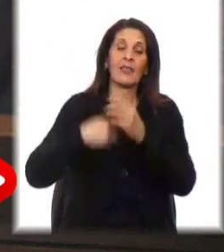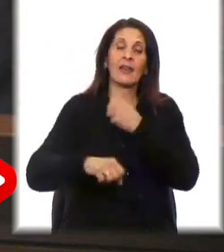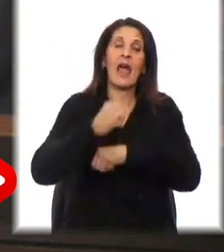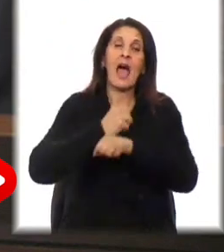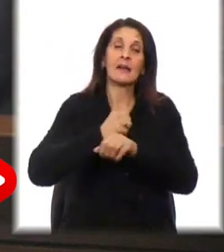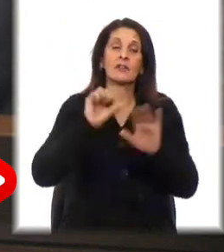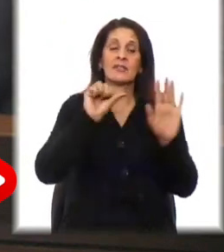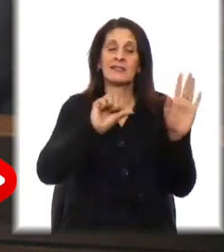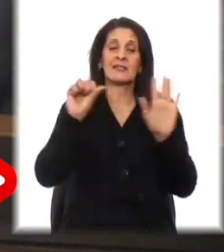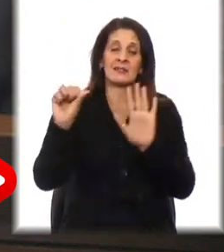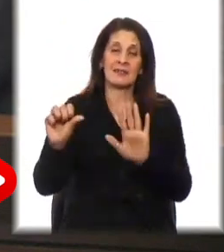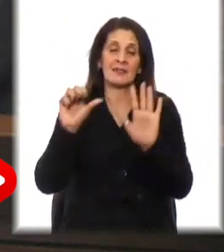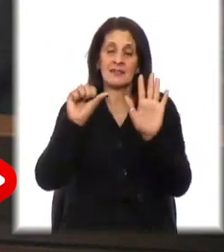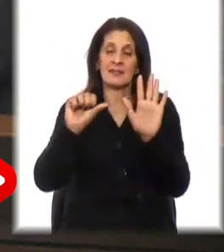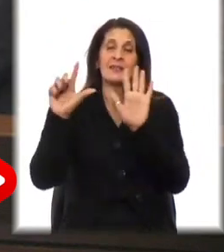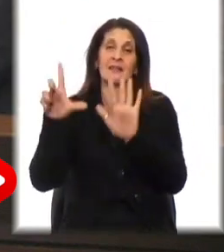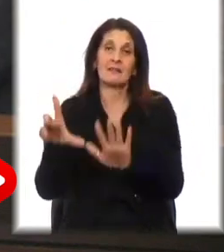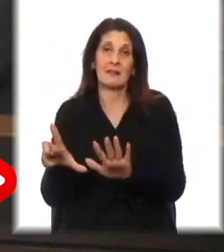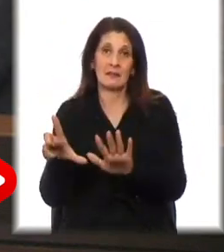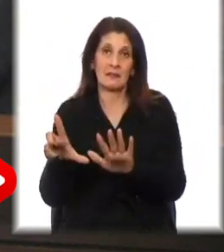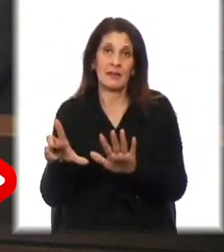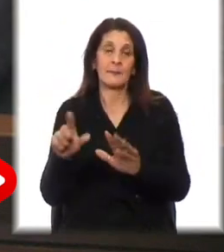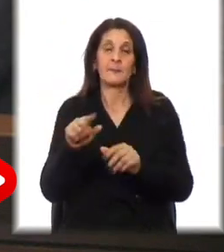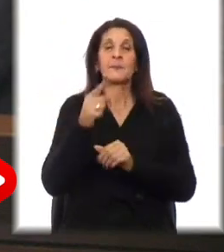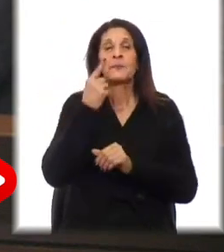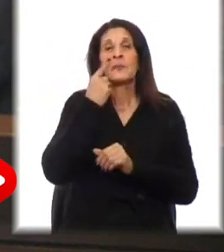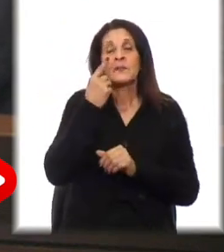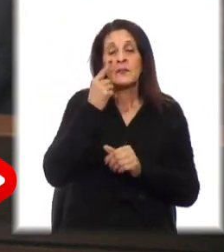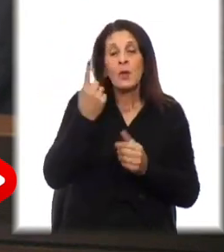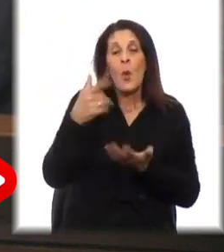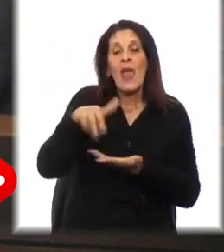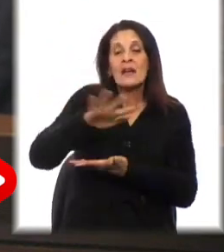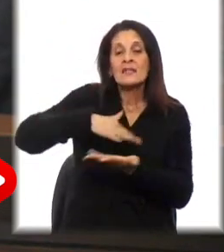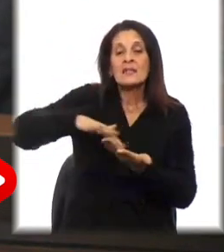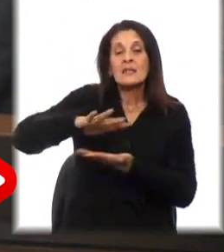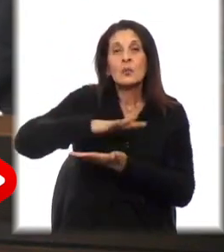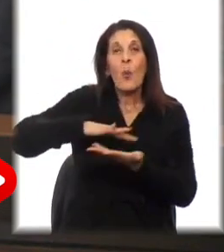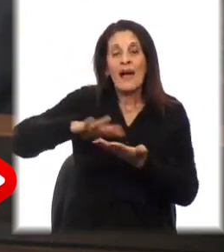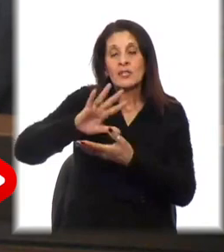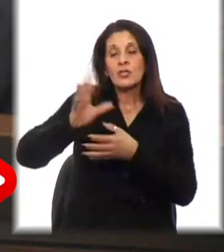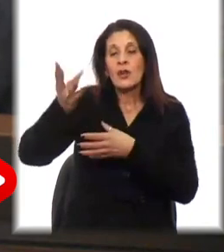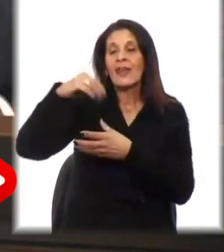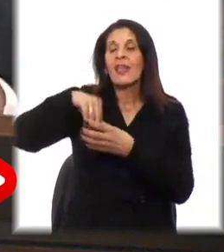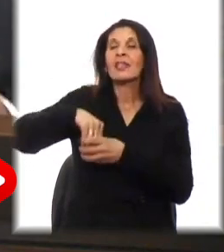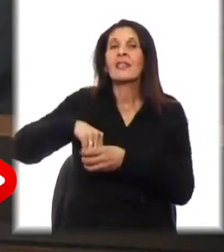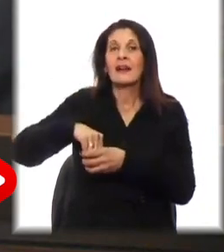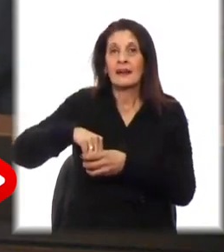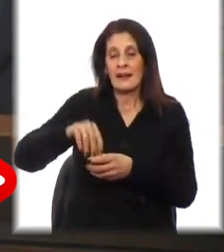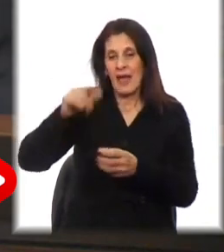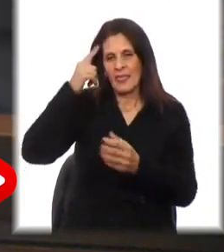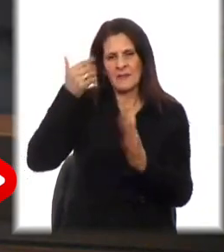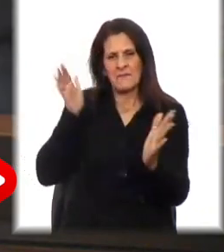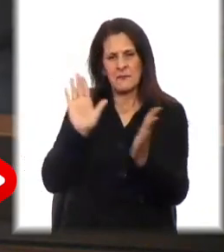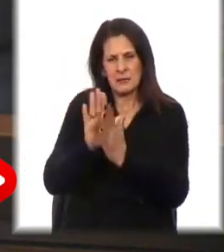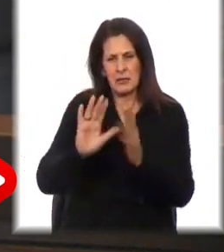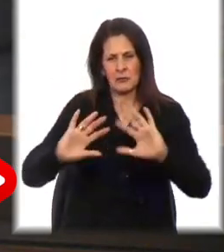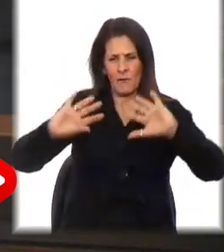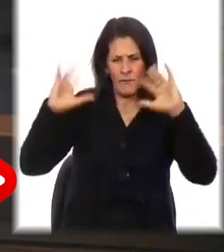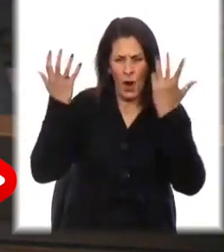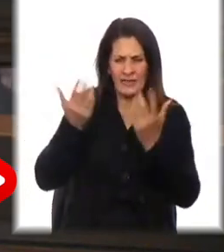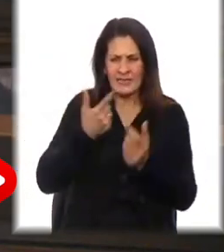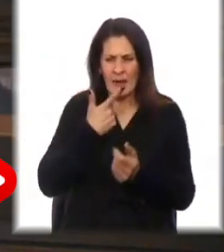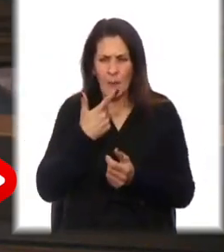66, 67, vivió una situación interna compleja de enfrentamientos, de violencia